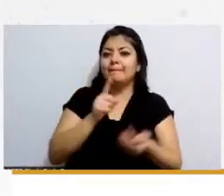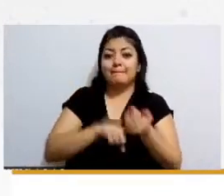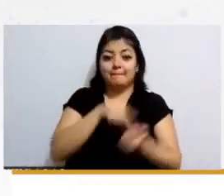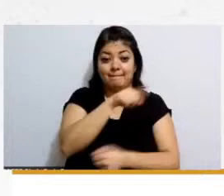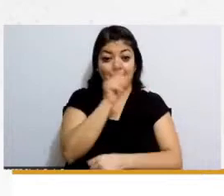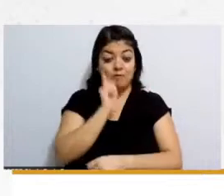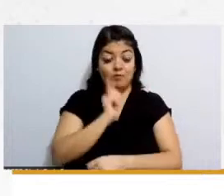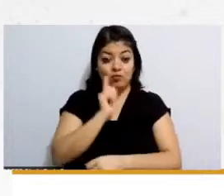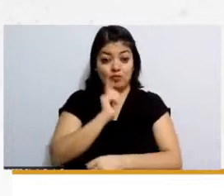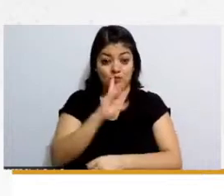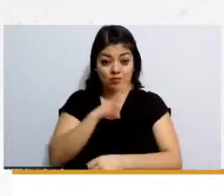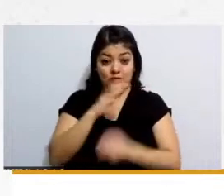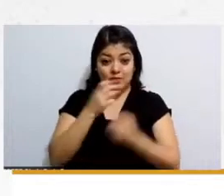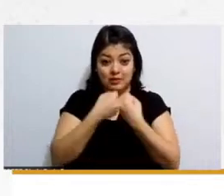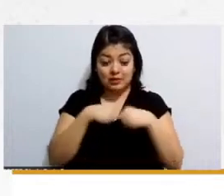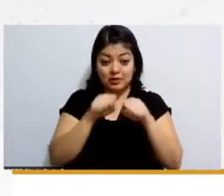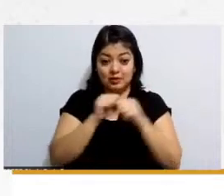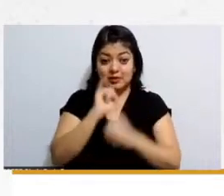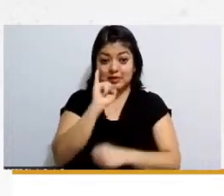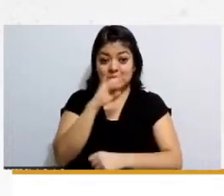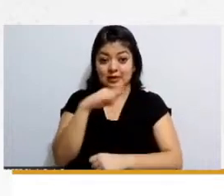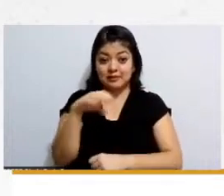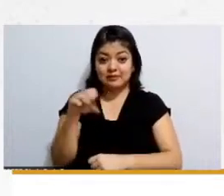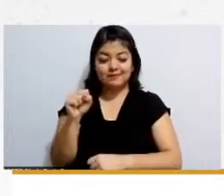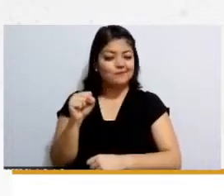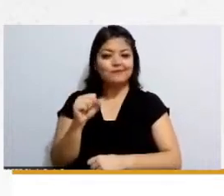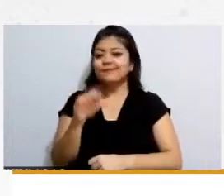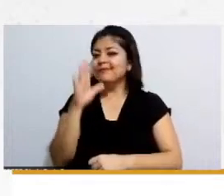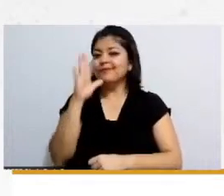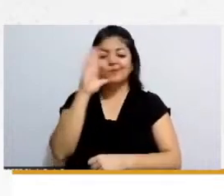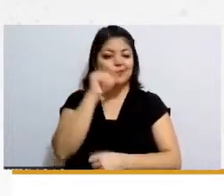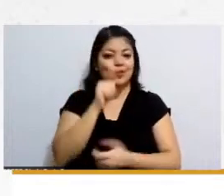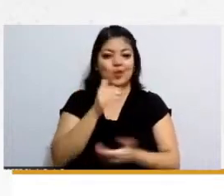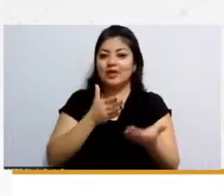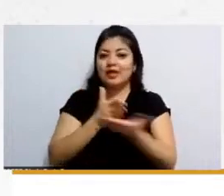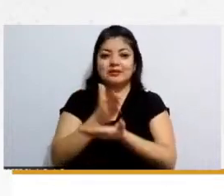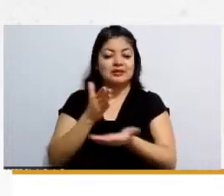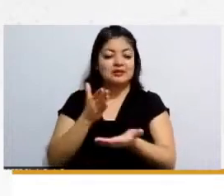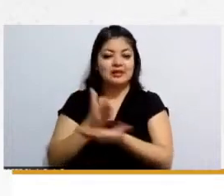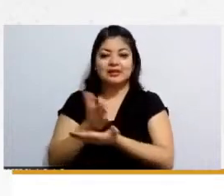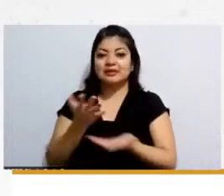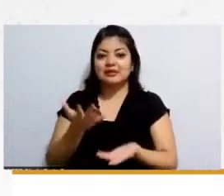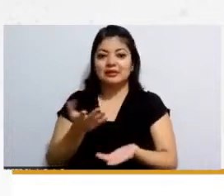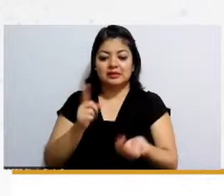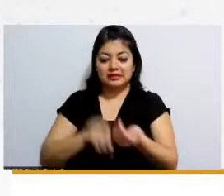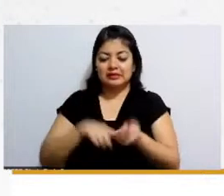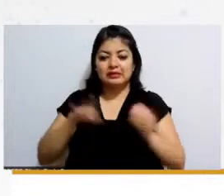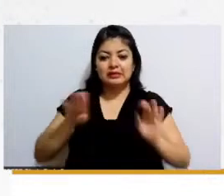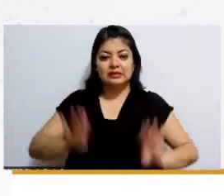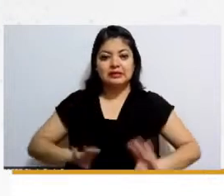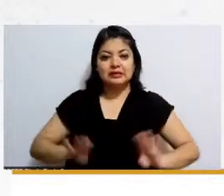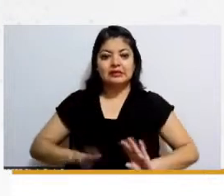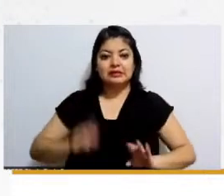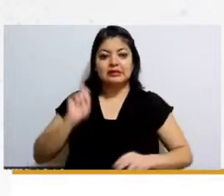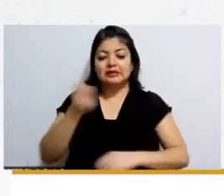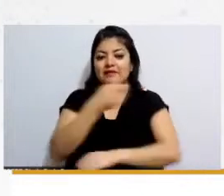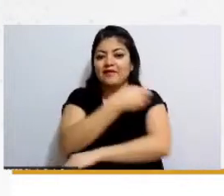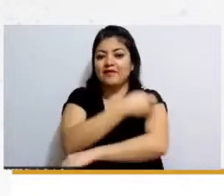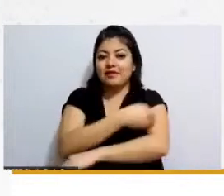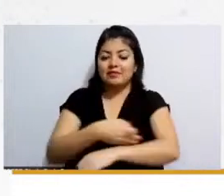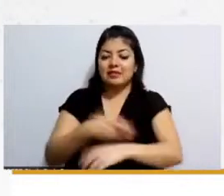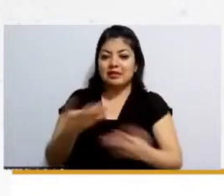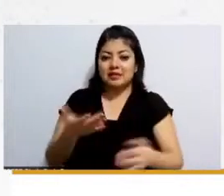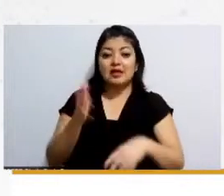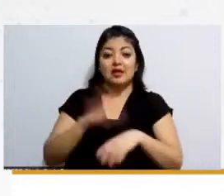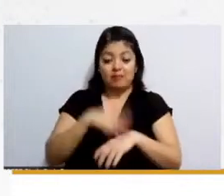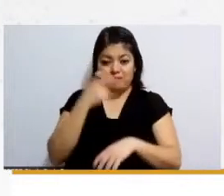podían acceder a esa guardería que les convenía a ambos como familia entonces la mujer